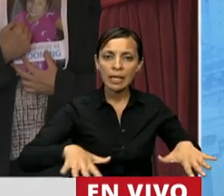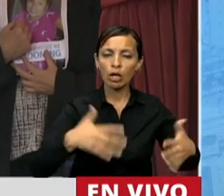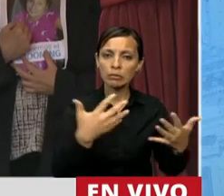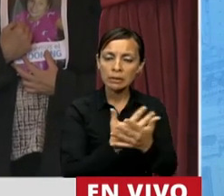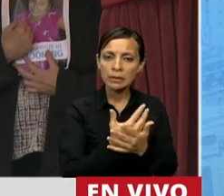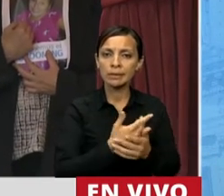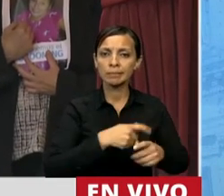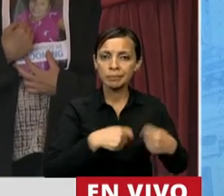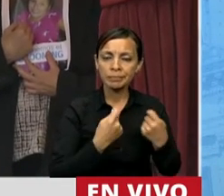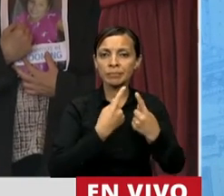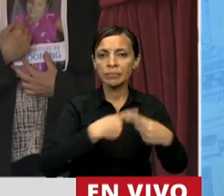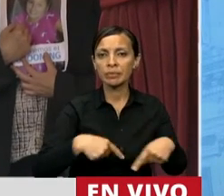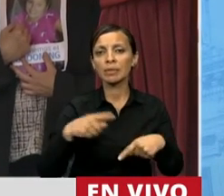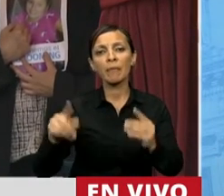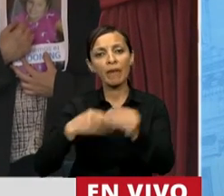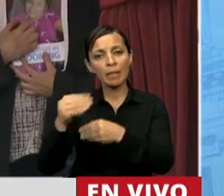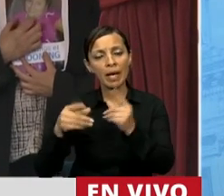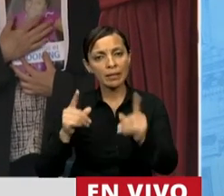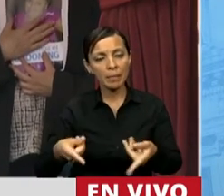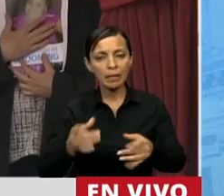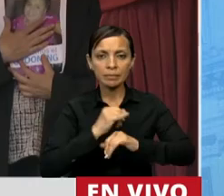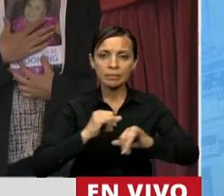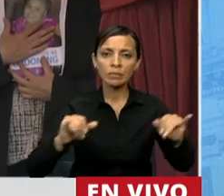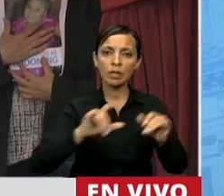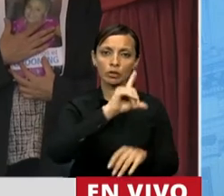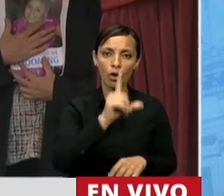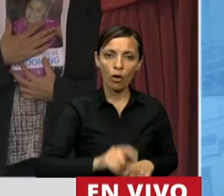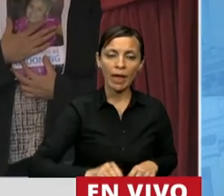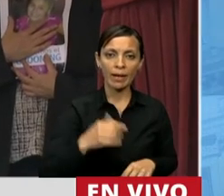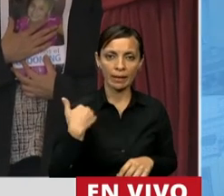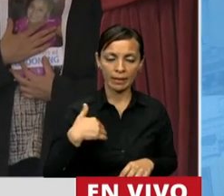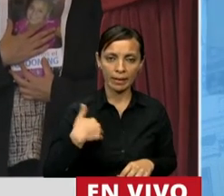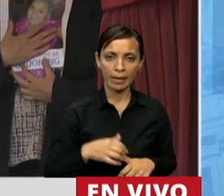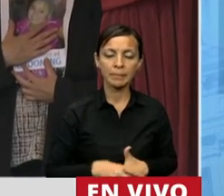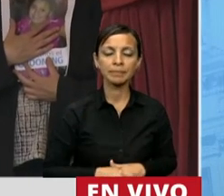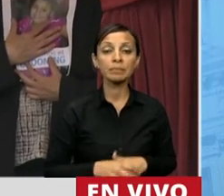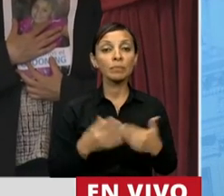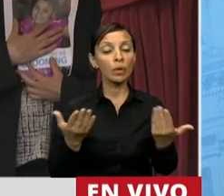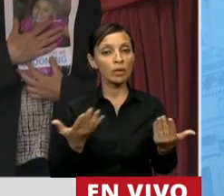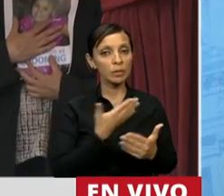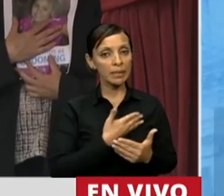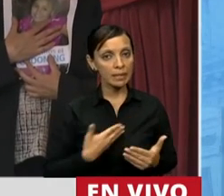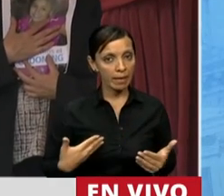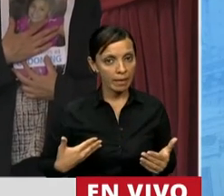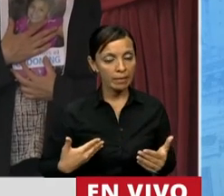una gran campaña a lo largo y a lo ancho del país. Señor presidente,